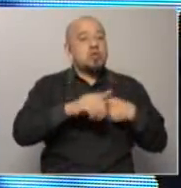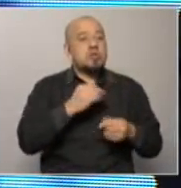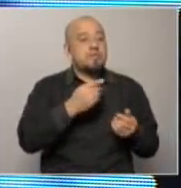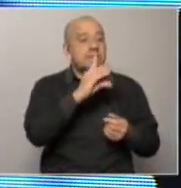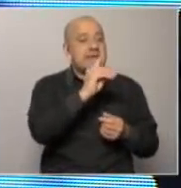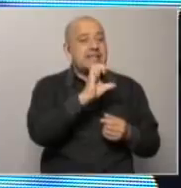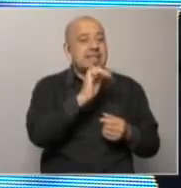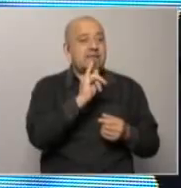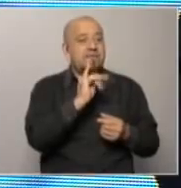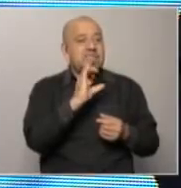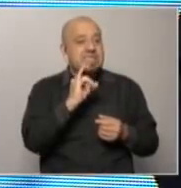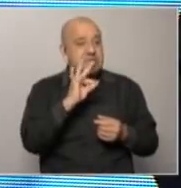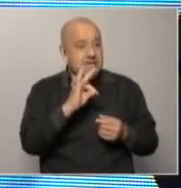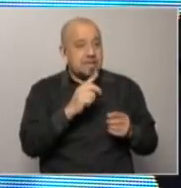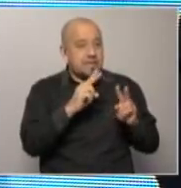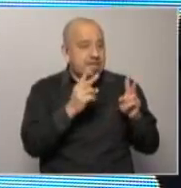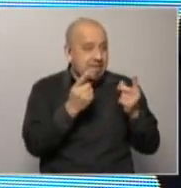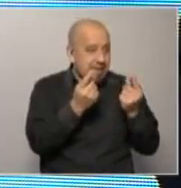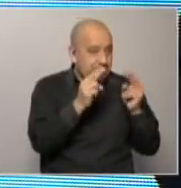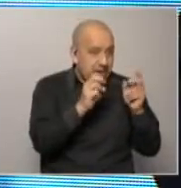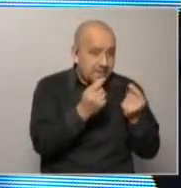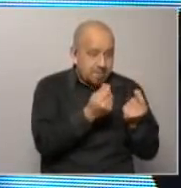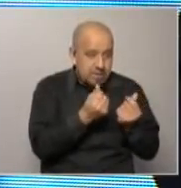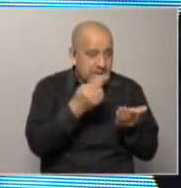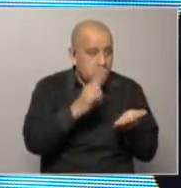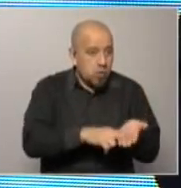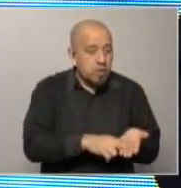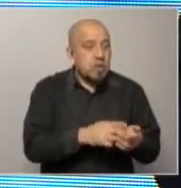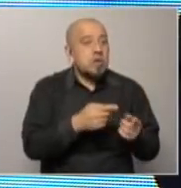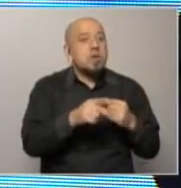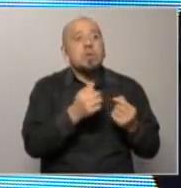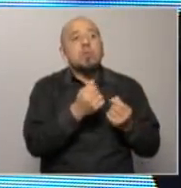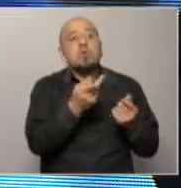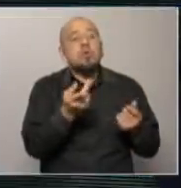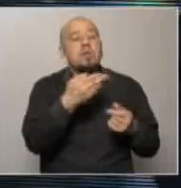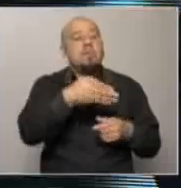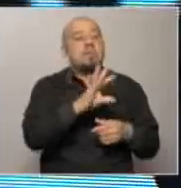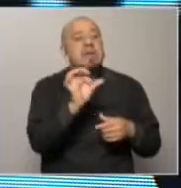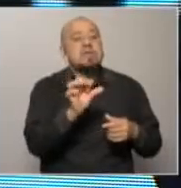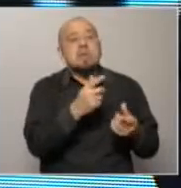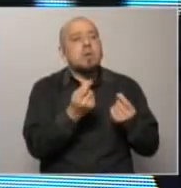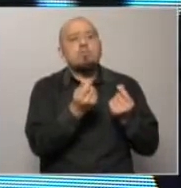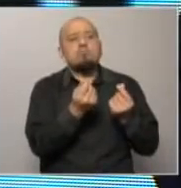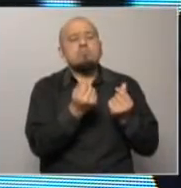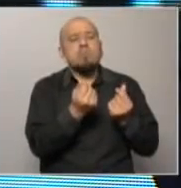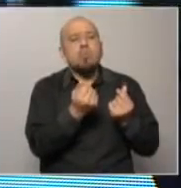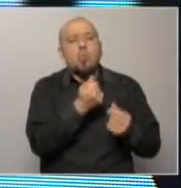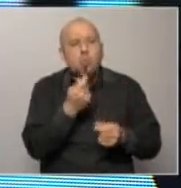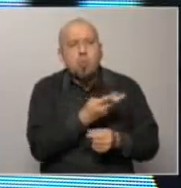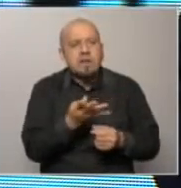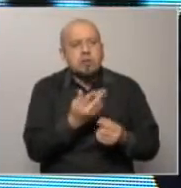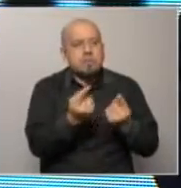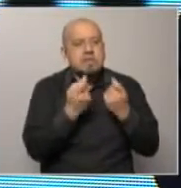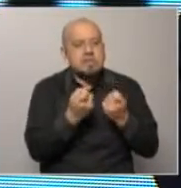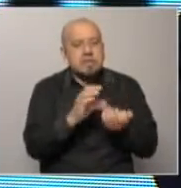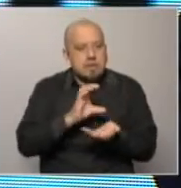las transferencias de estas partidas no limitativas o sea de cuánto requiere de asistencia la seguridad social incluye cuánto se define en